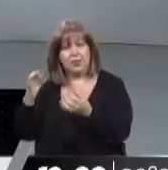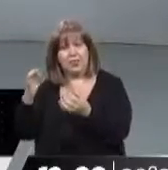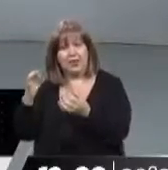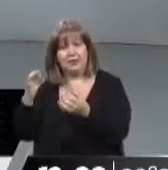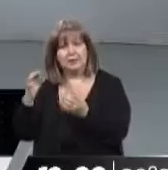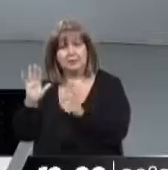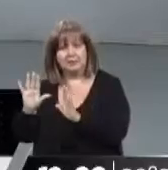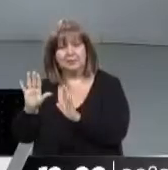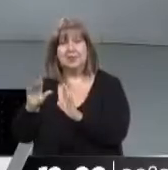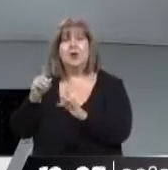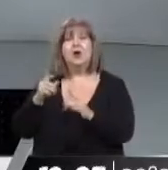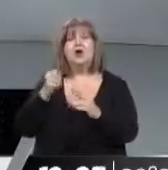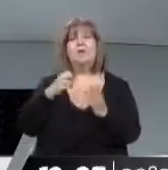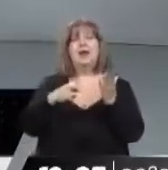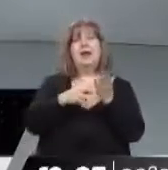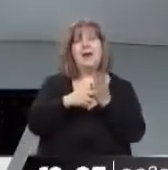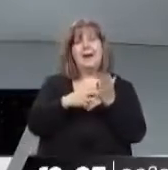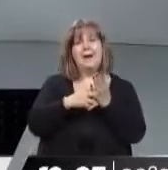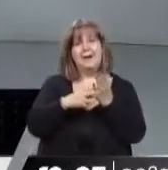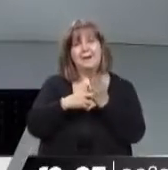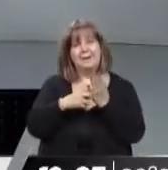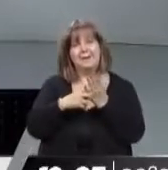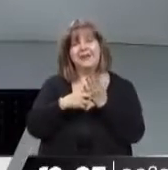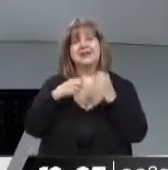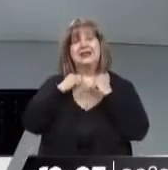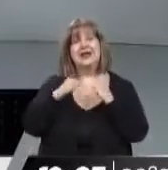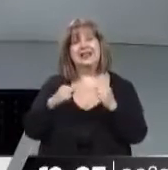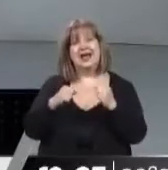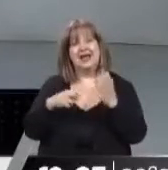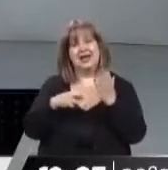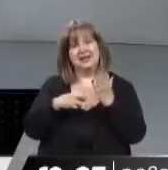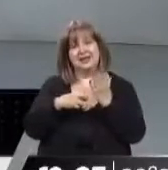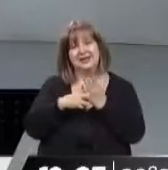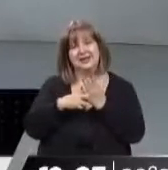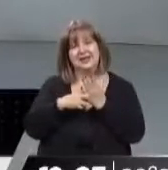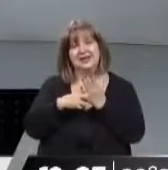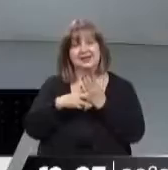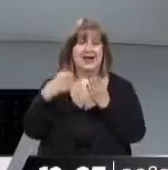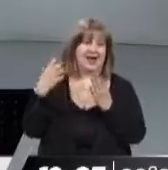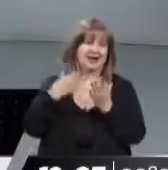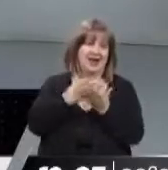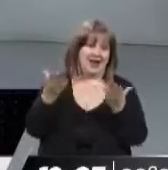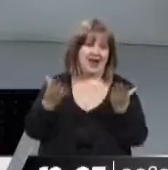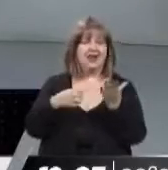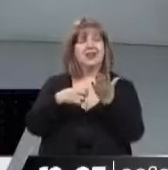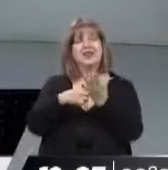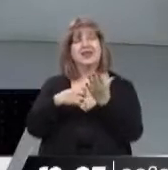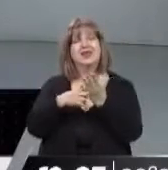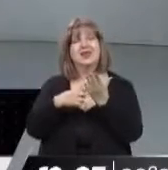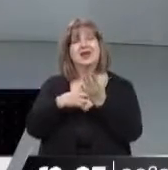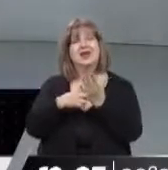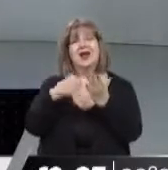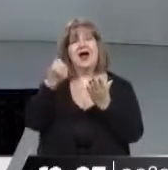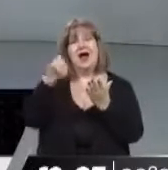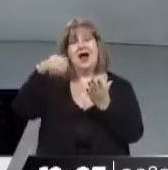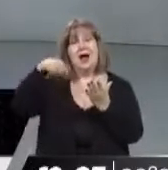escuchar primero a la secretaria general de Ampros, a Claudia Iturbe, que es lo que decía, hay que recordar, Pablo, que la última paritaria había tenido Ampros